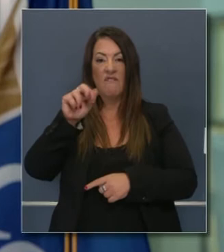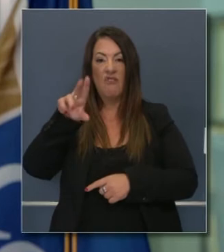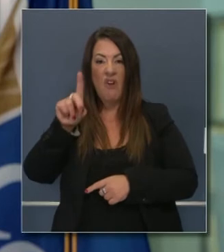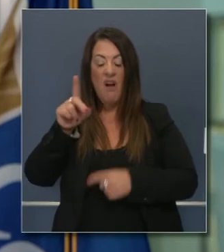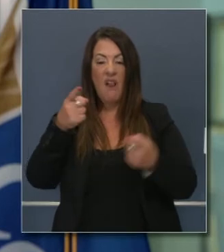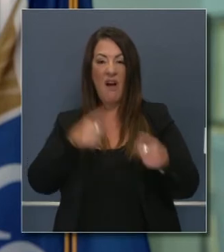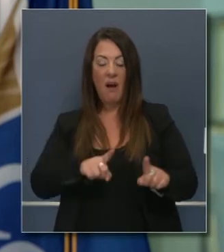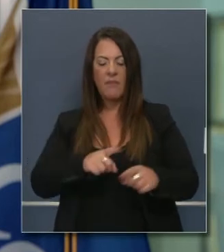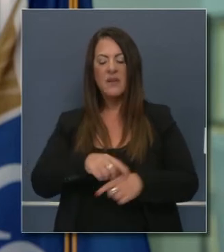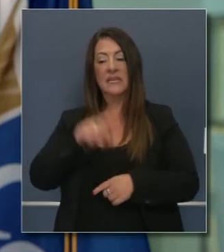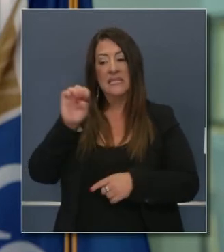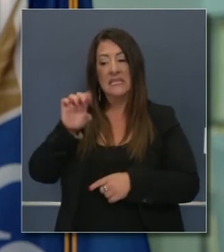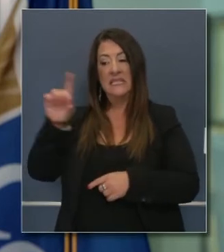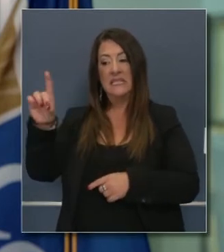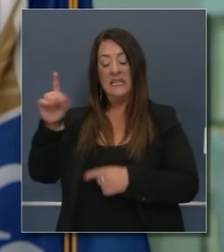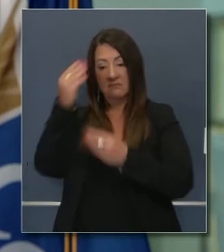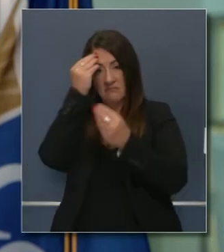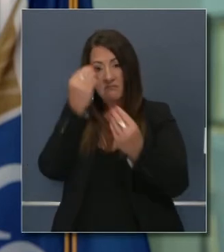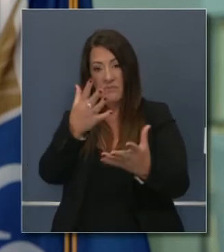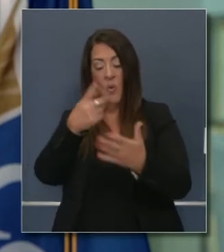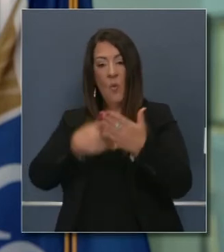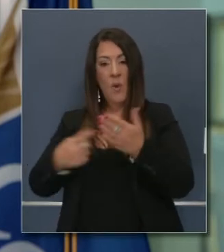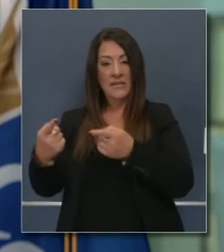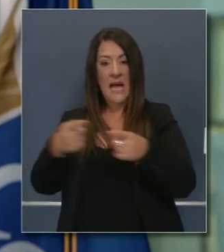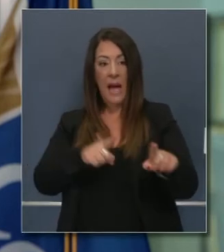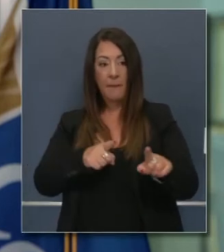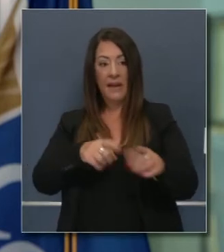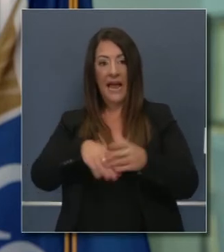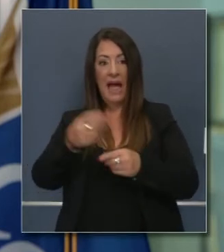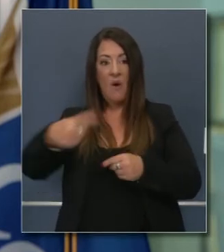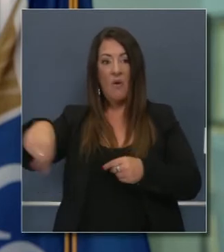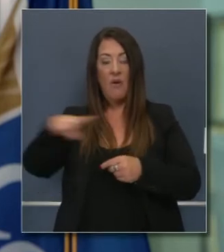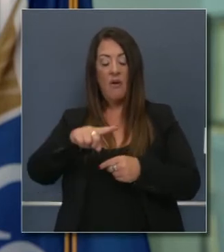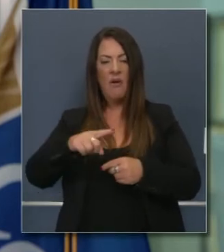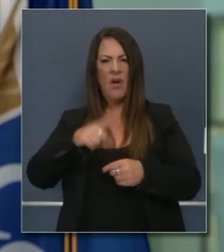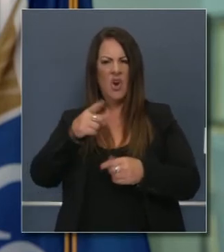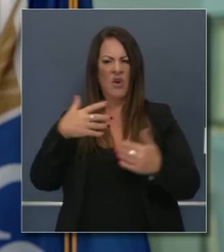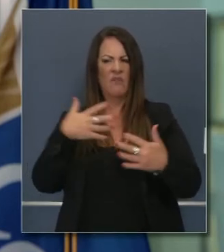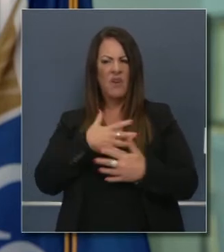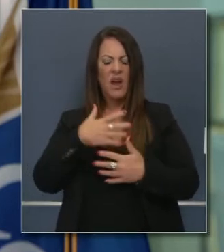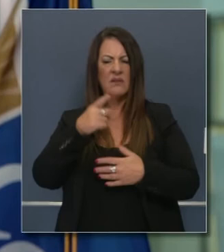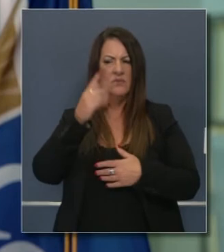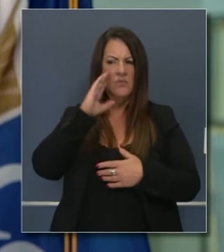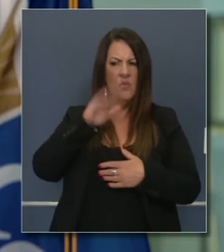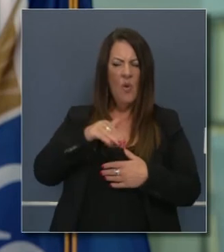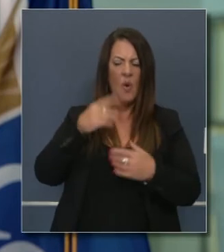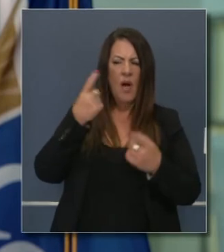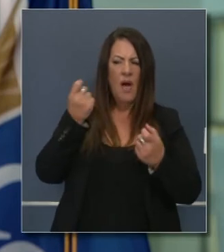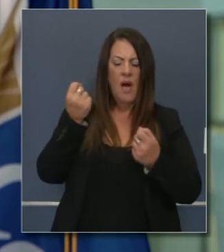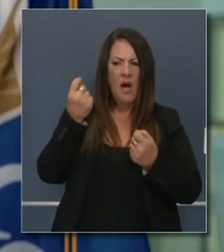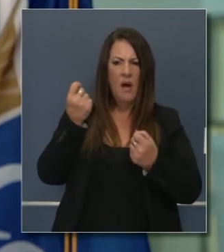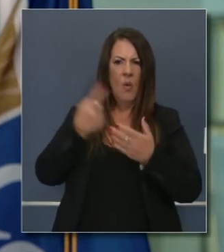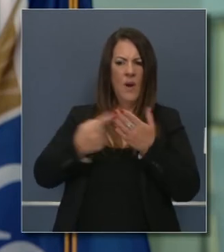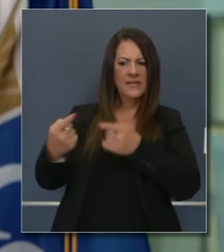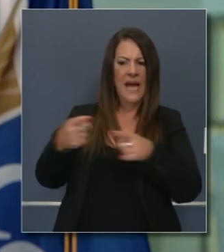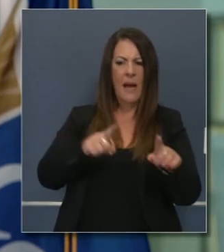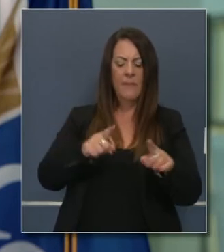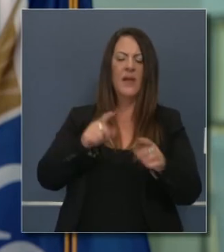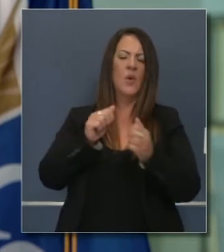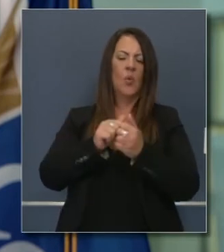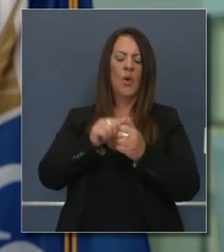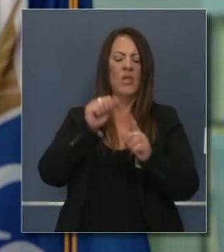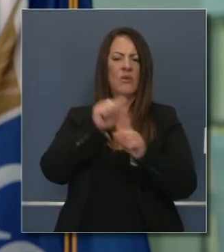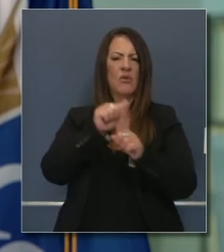¿Está usted al tanto de esto? ¿Qué le ha dicho el Departamento de Desempleo sobre esto? ¿Y tiene usted preocupación